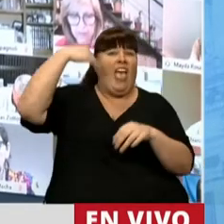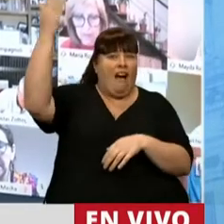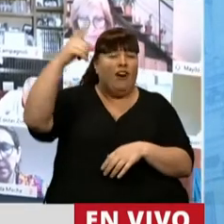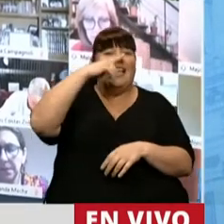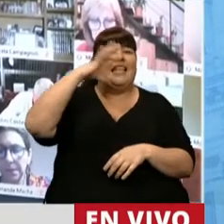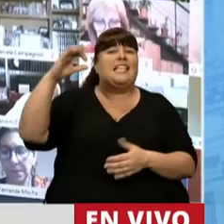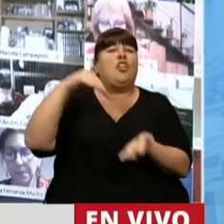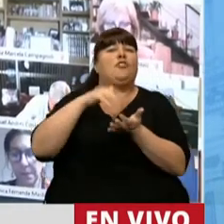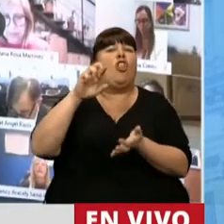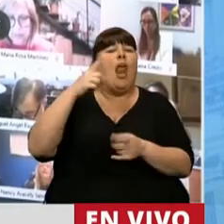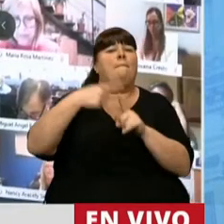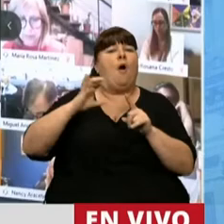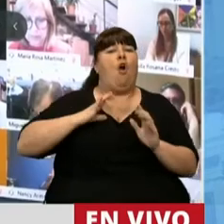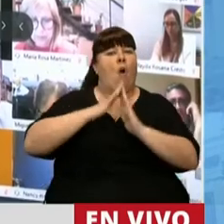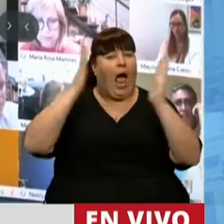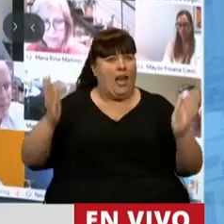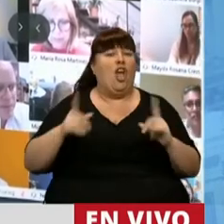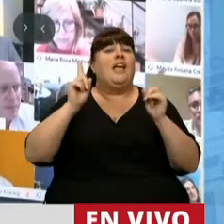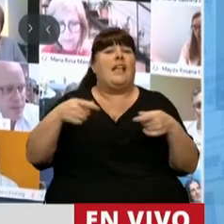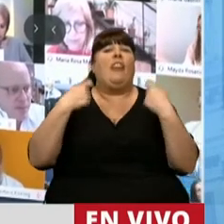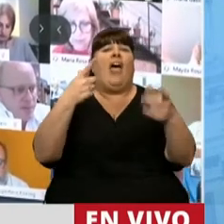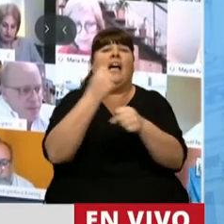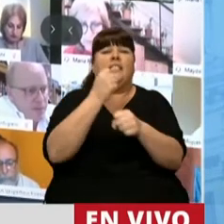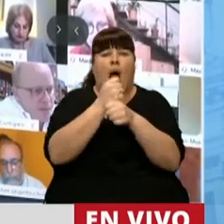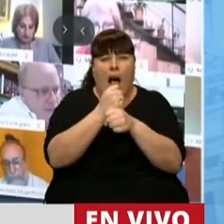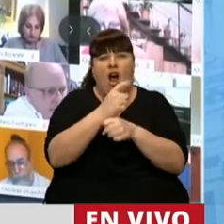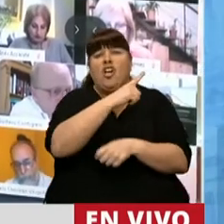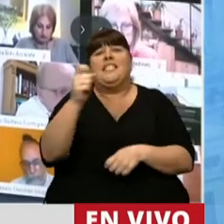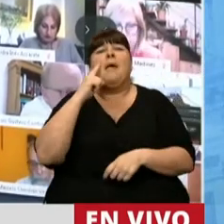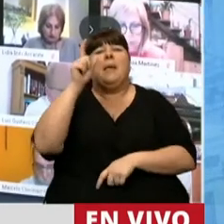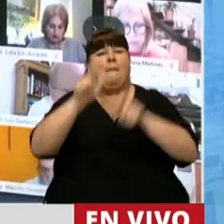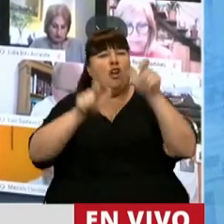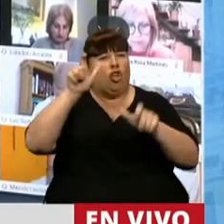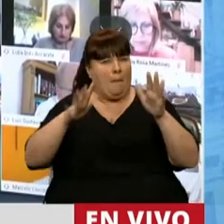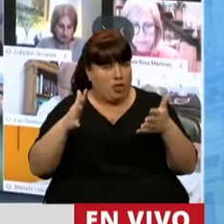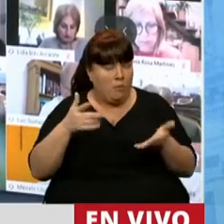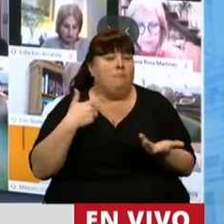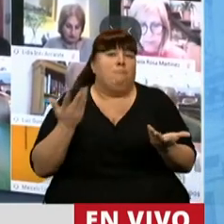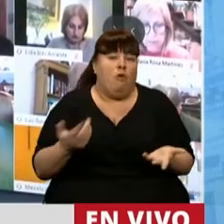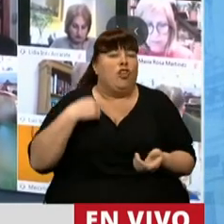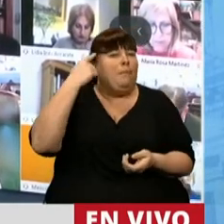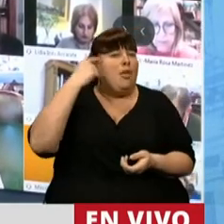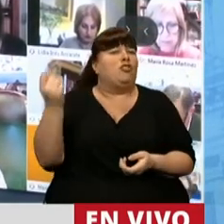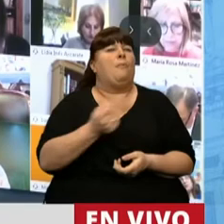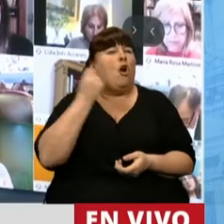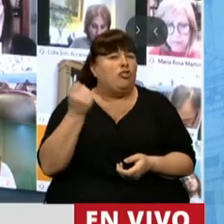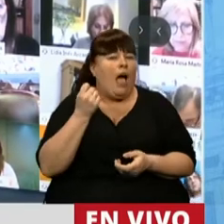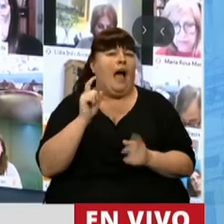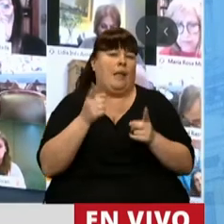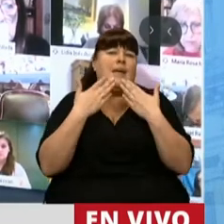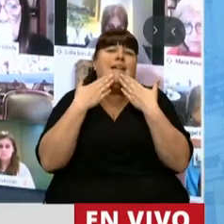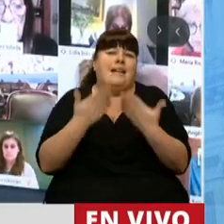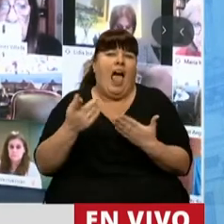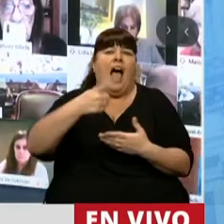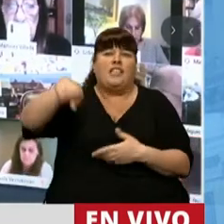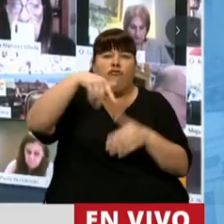millones de dólares al año y que además da trabajo a casi 100.000 personas. En ese contexto nos parece importante y agradecemos